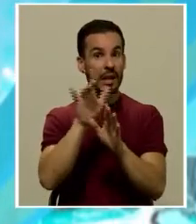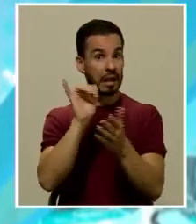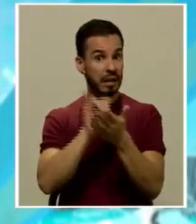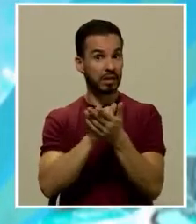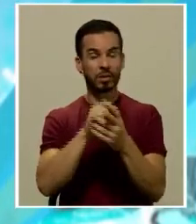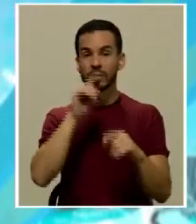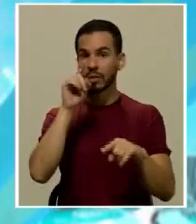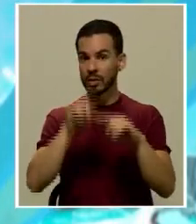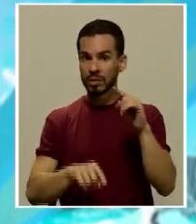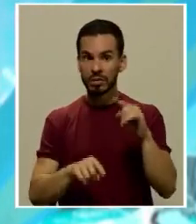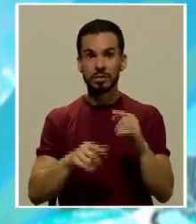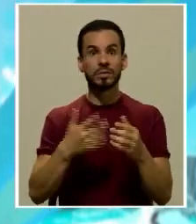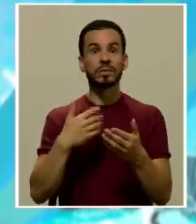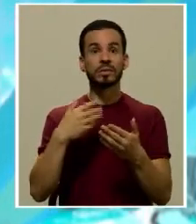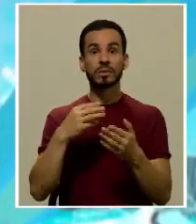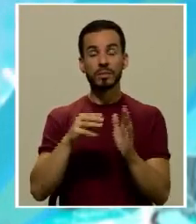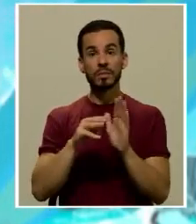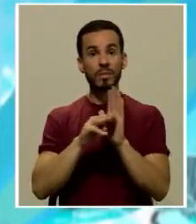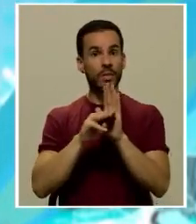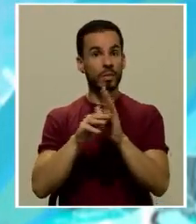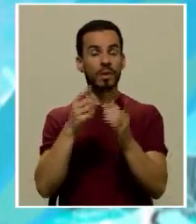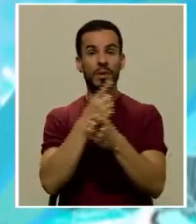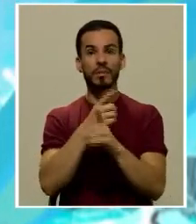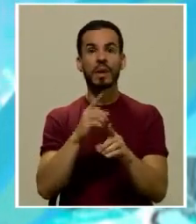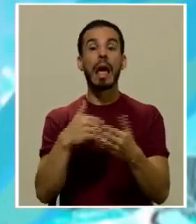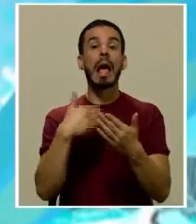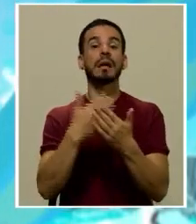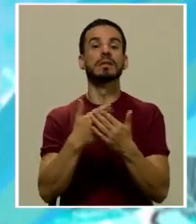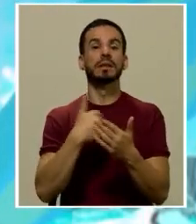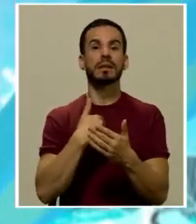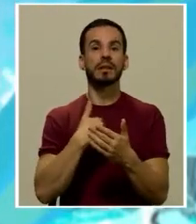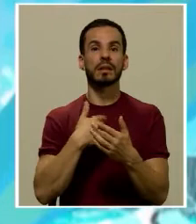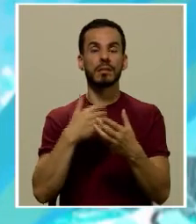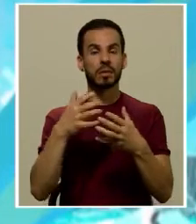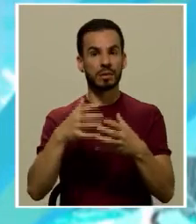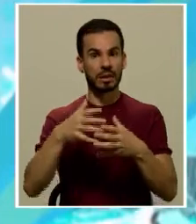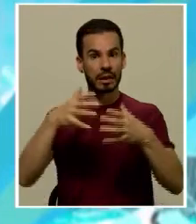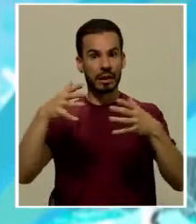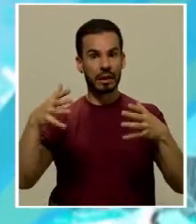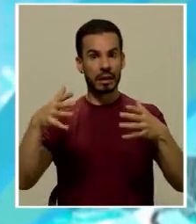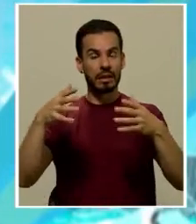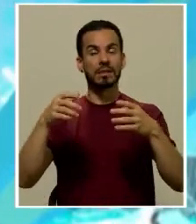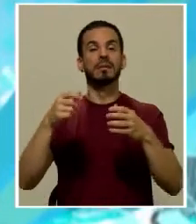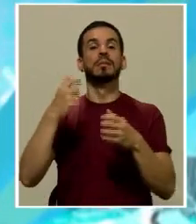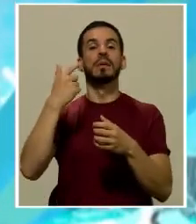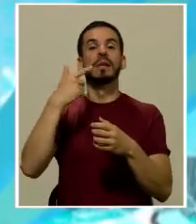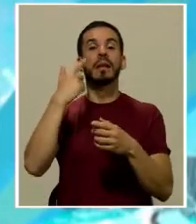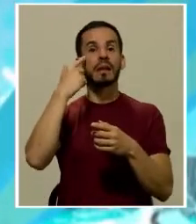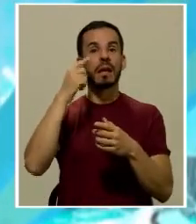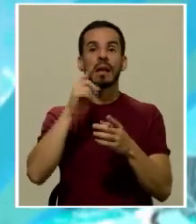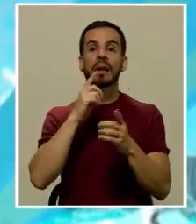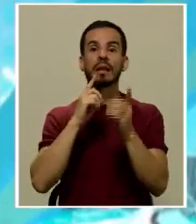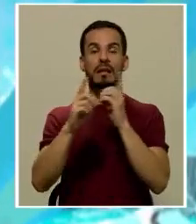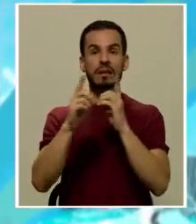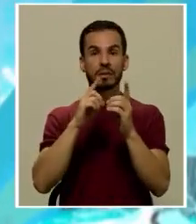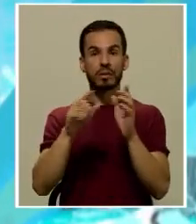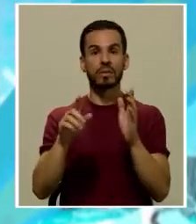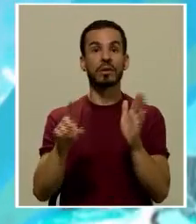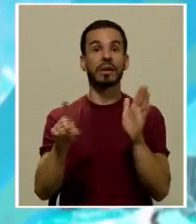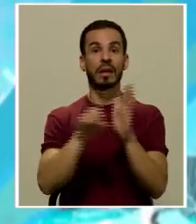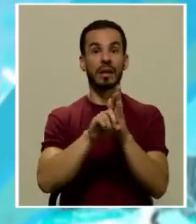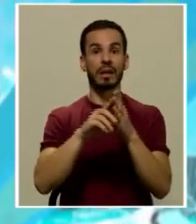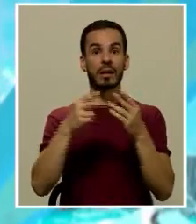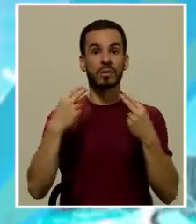esto no es posible en un modelo democrático hasta que tenemos el crecimiento y expansión del discurso de los derechos